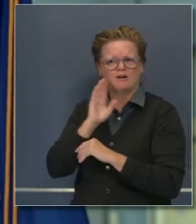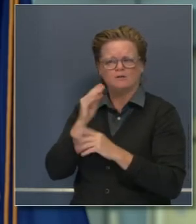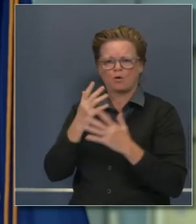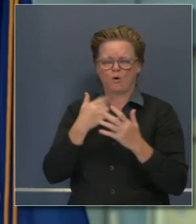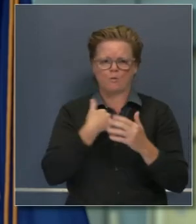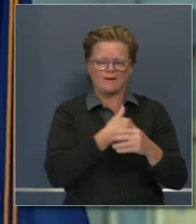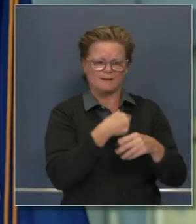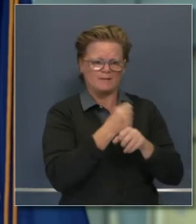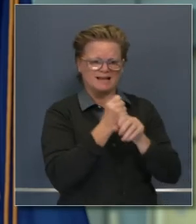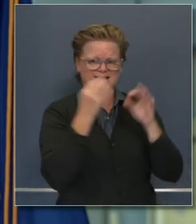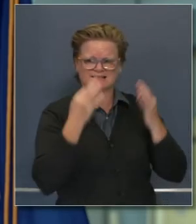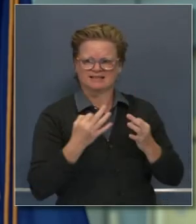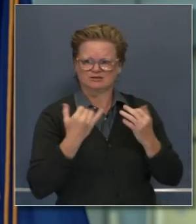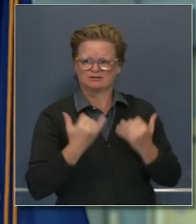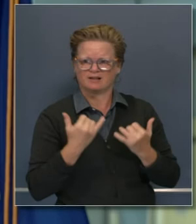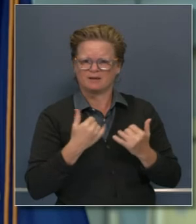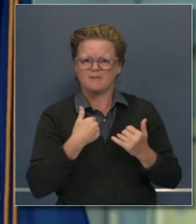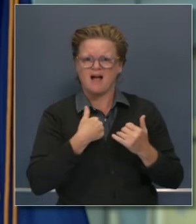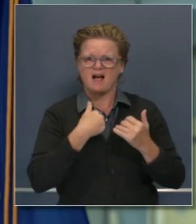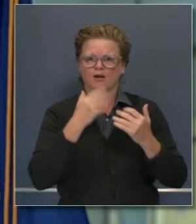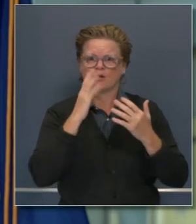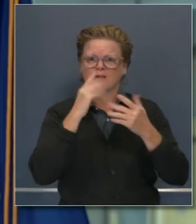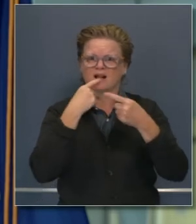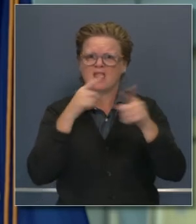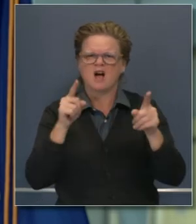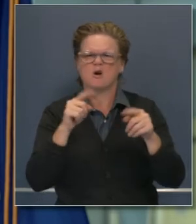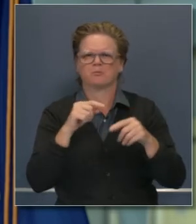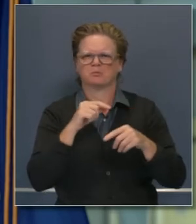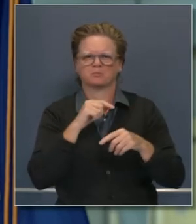publicaremos estos al tomar esas decisiones.